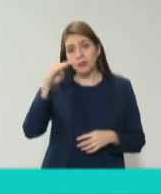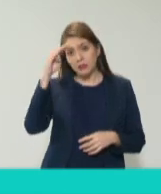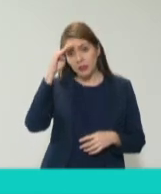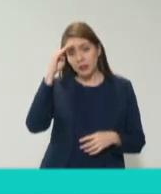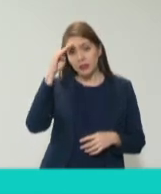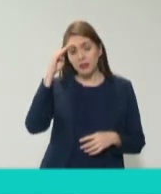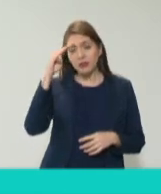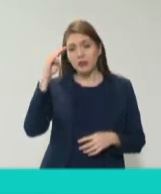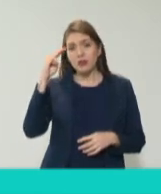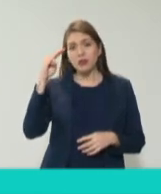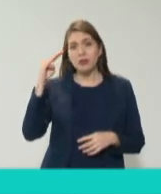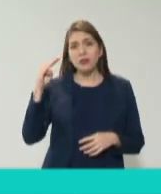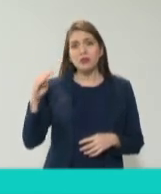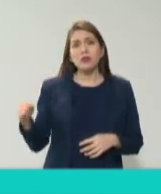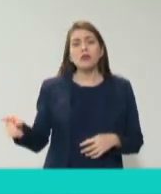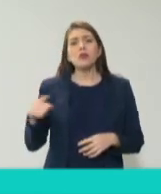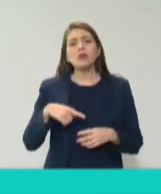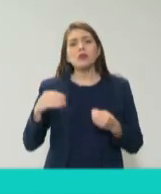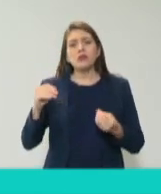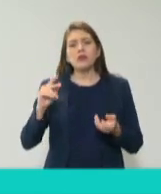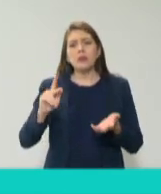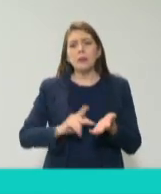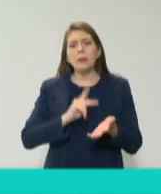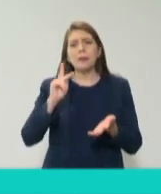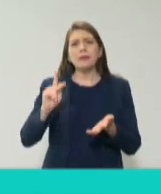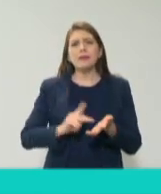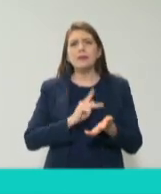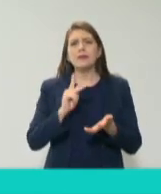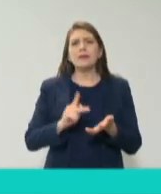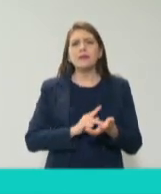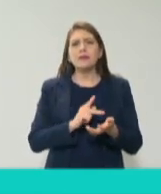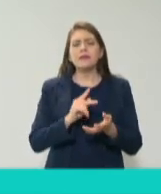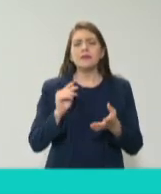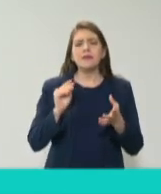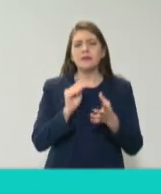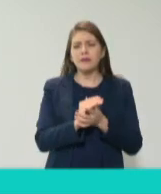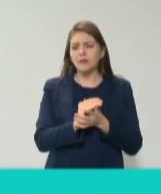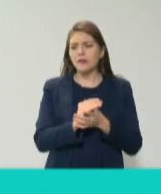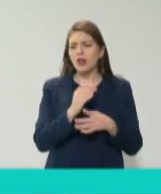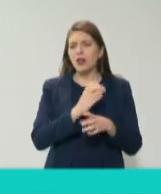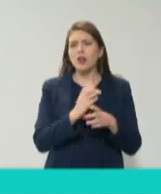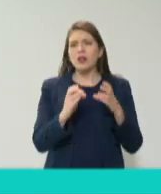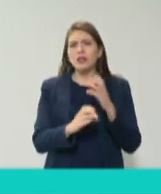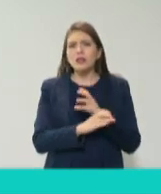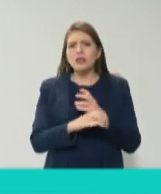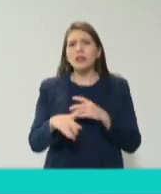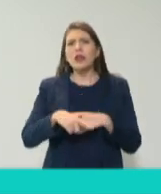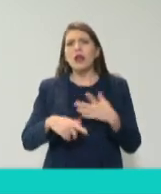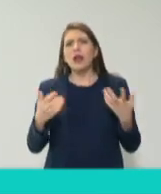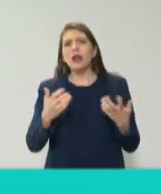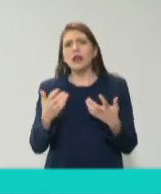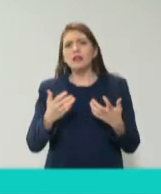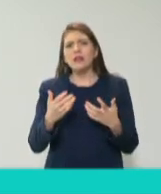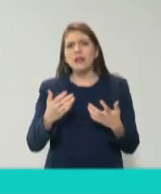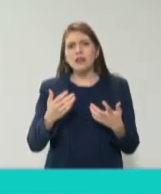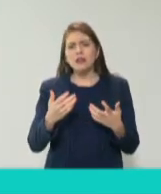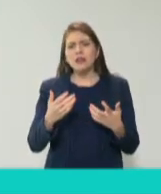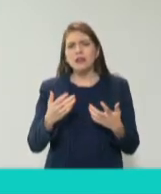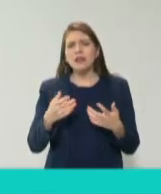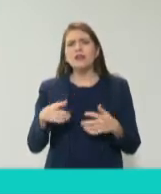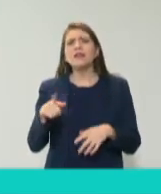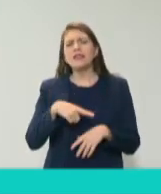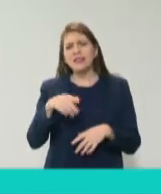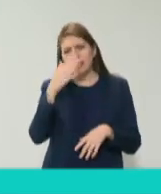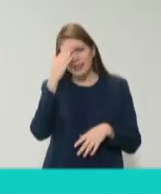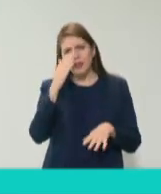nos hemos saltado muchas veces un paso para saber por qué por